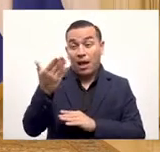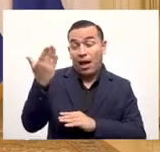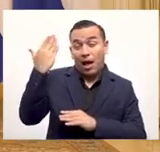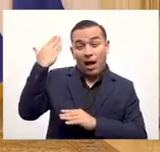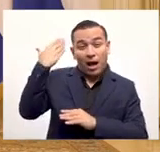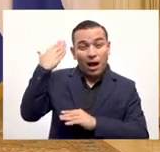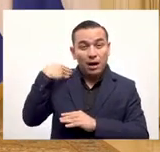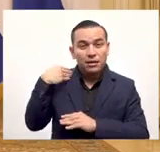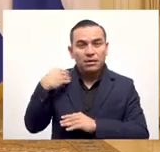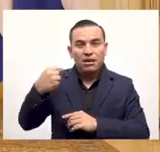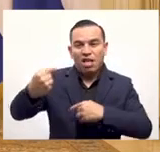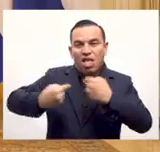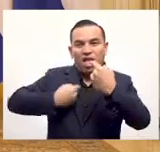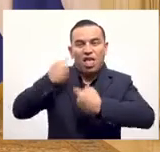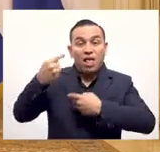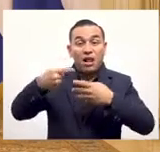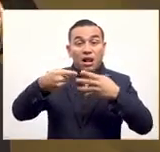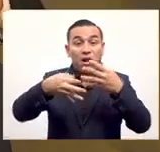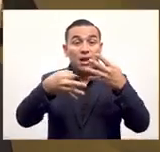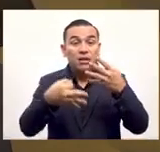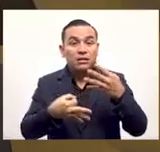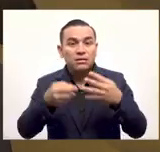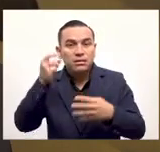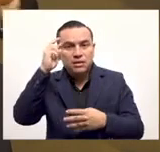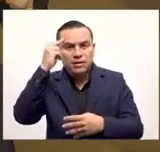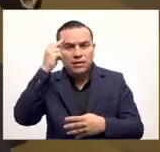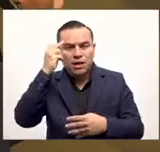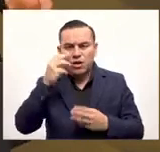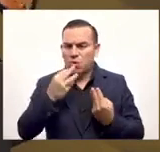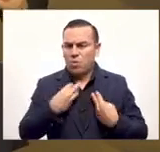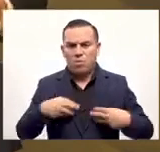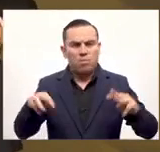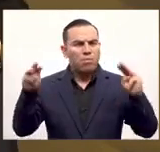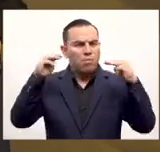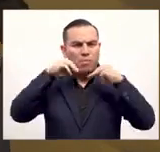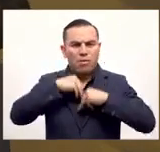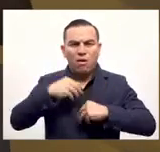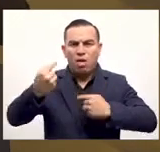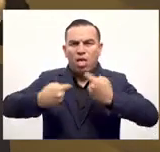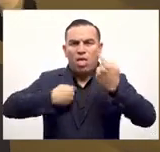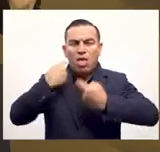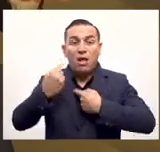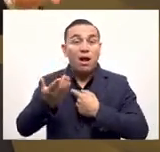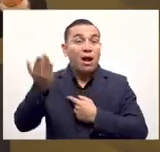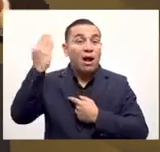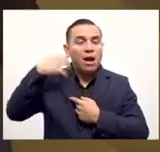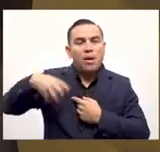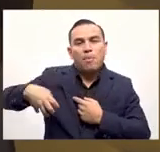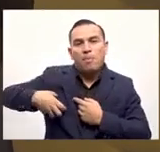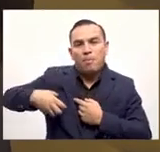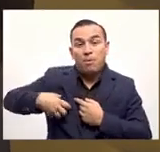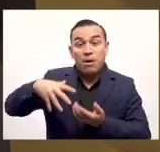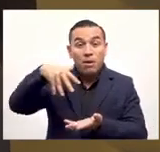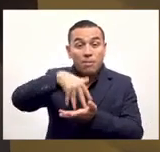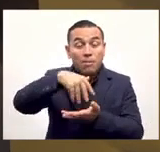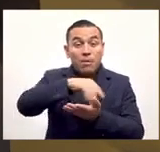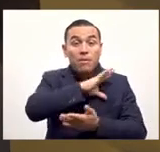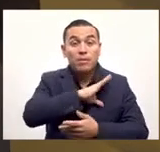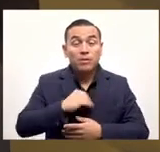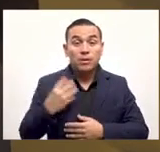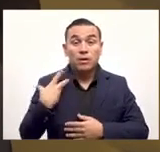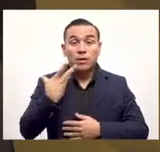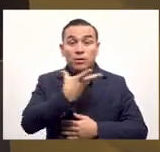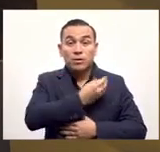que ellos, que ahora están criticando la ley, no tienen moral para criticar cuando le mintieron al pueblo salvadoreño y